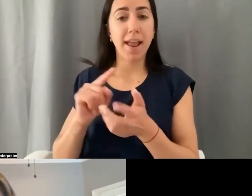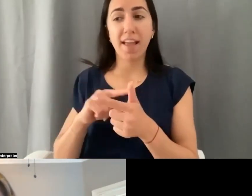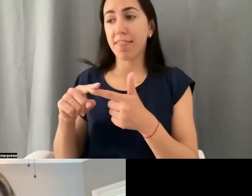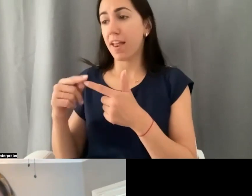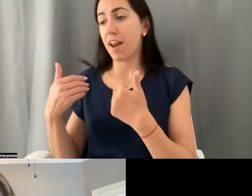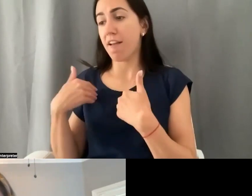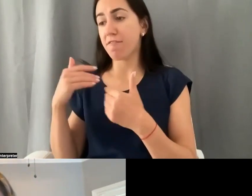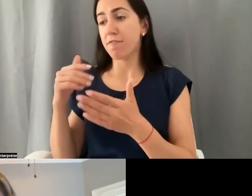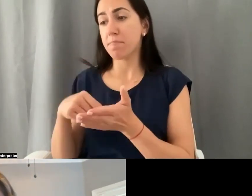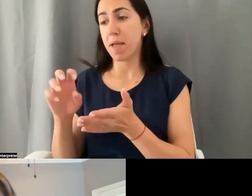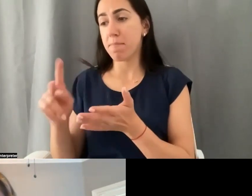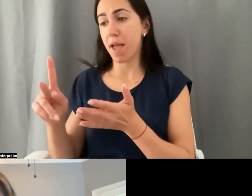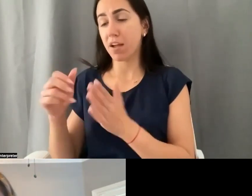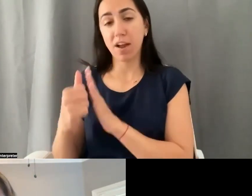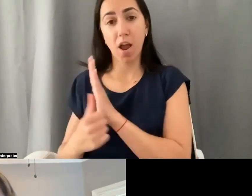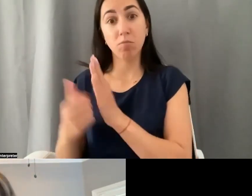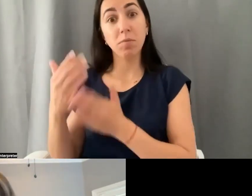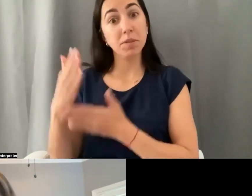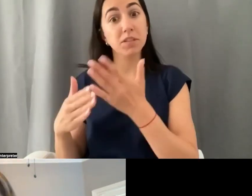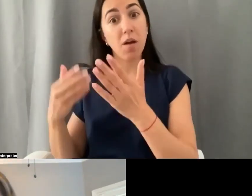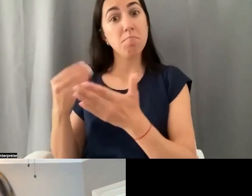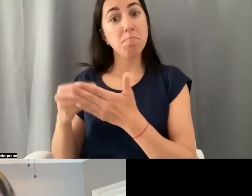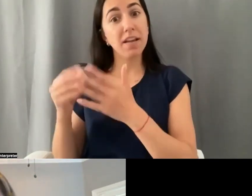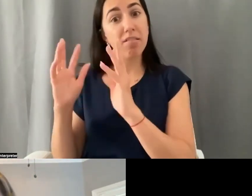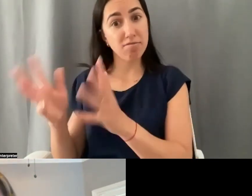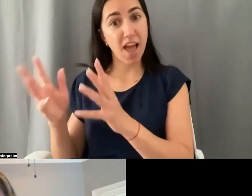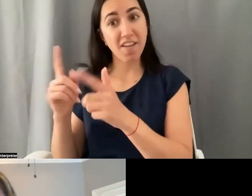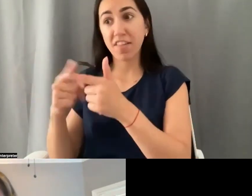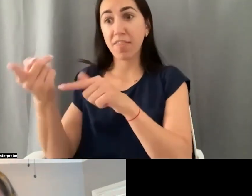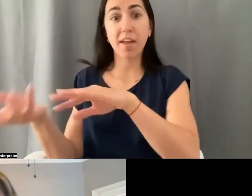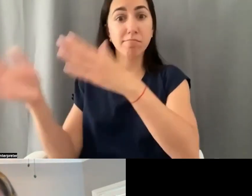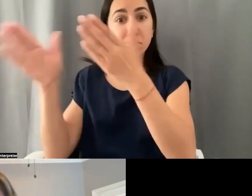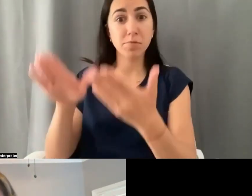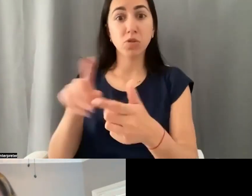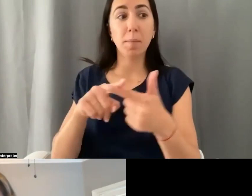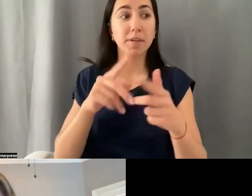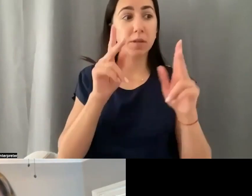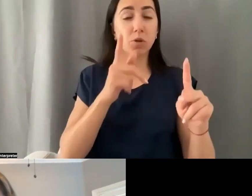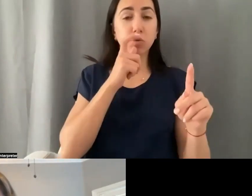fideicomiso de payback o devolución o reembolso,